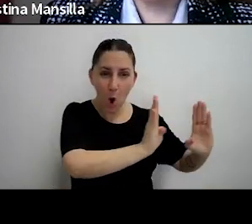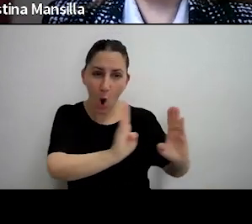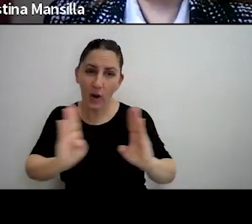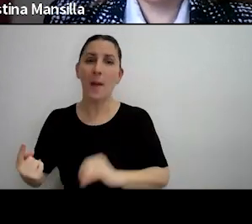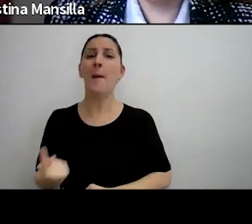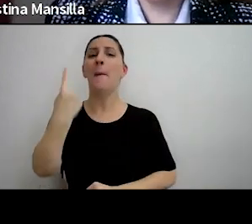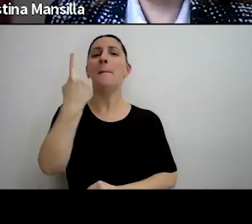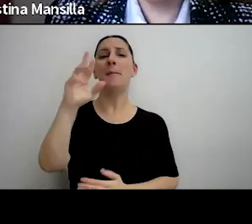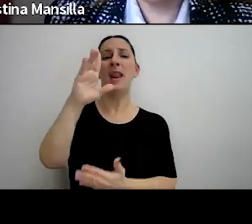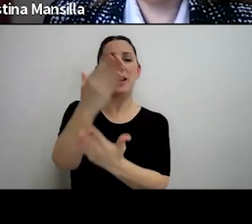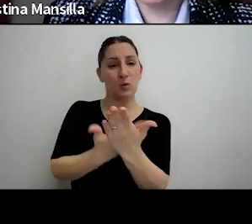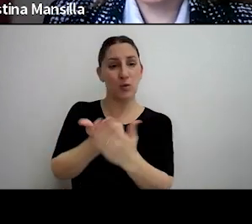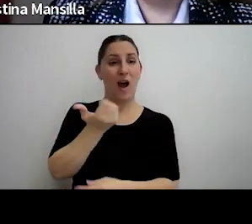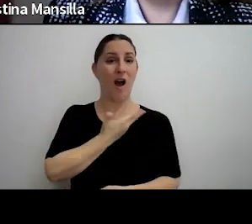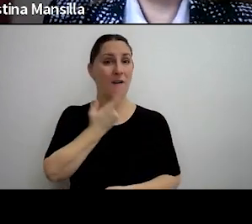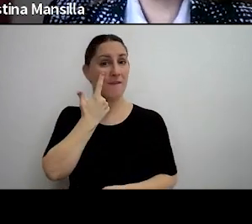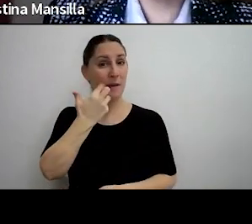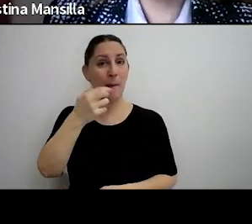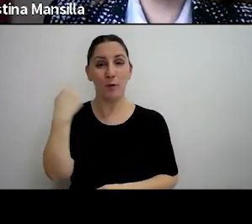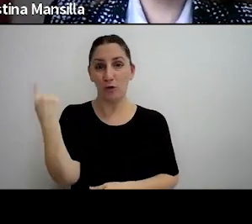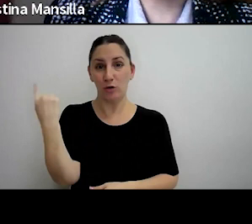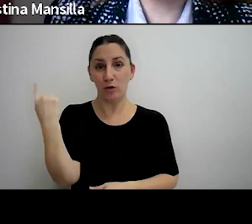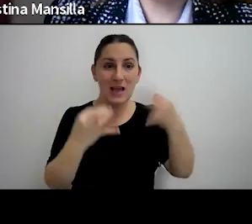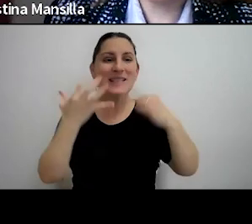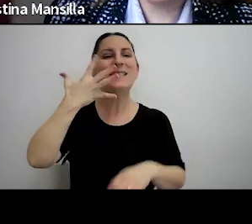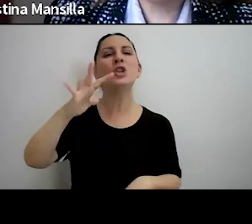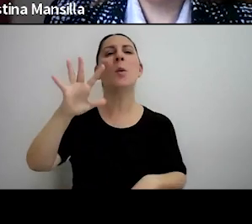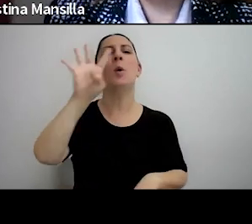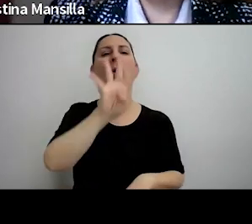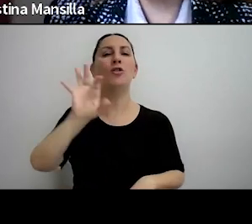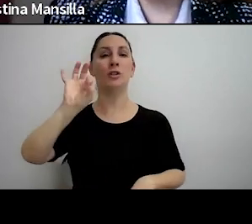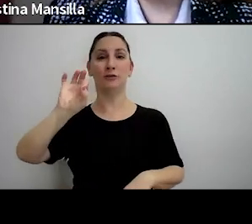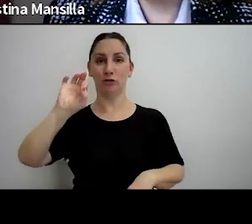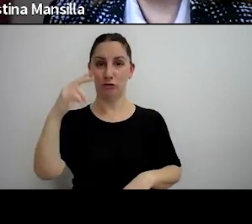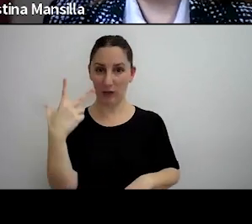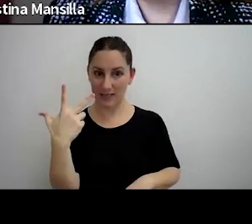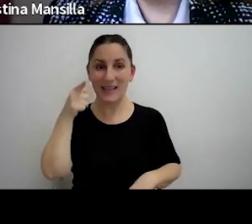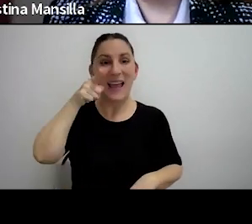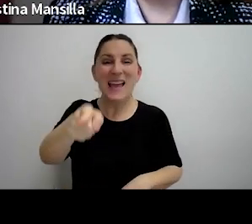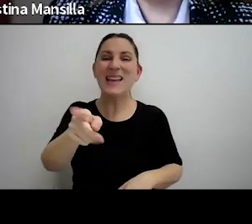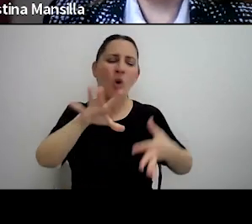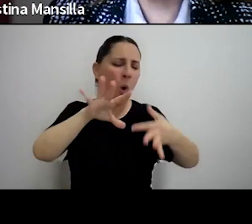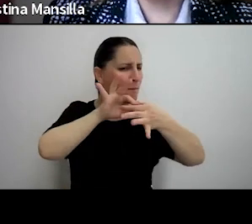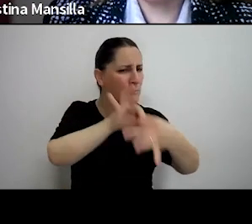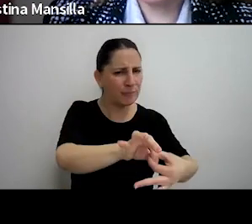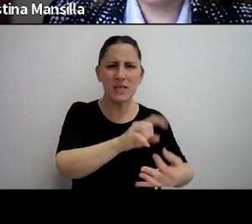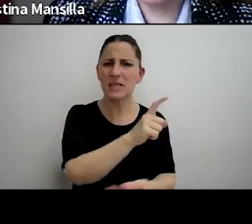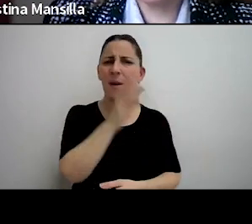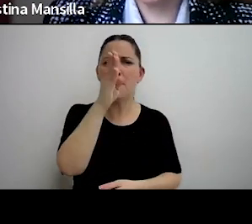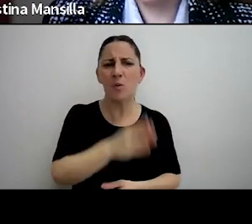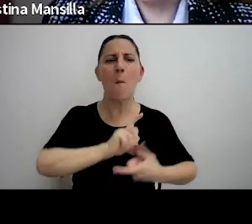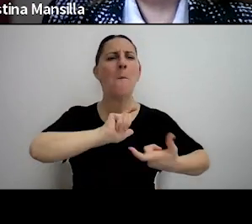resolución de AFIP que tenemos que analizar es la 5.403, esta está directamente vinculada a una